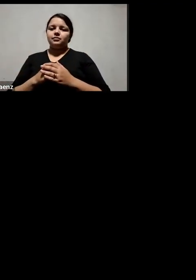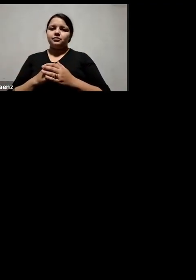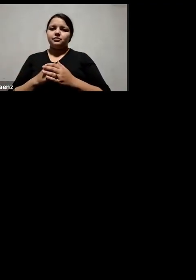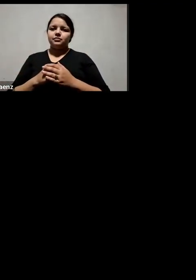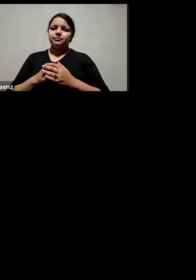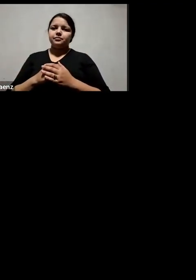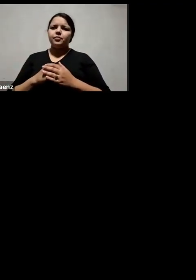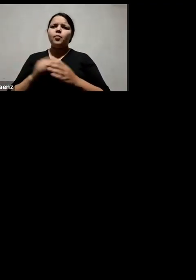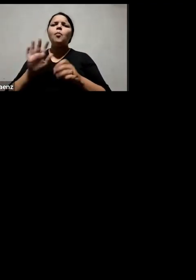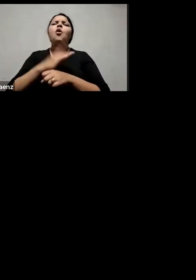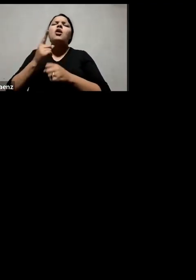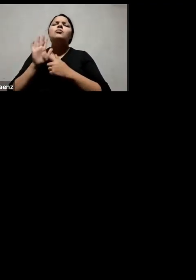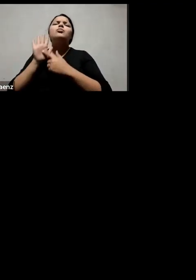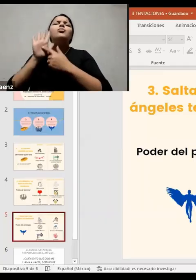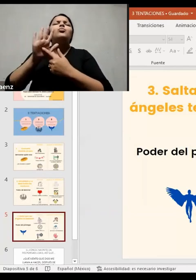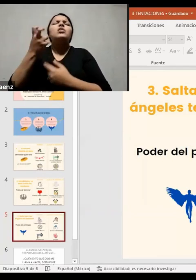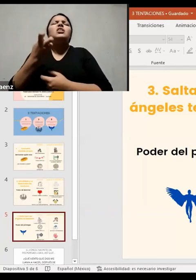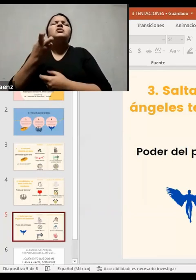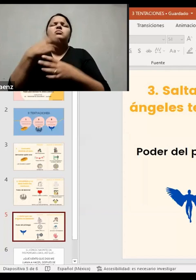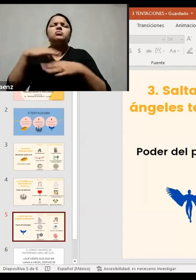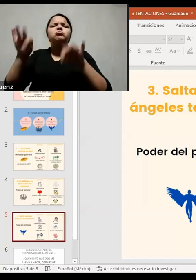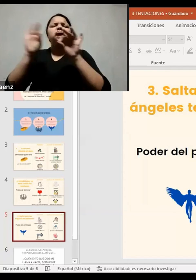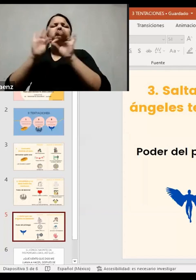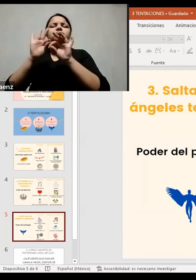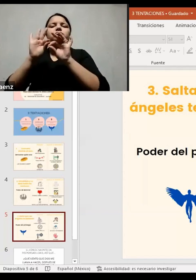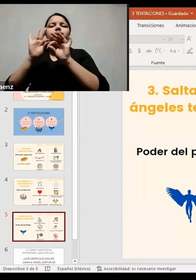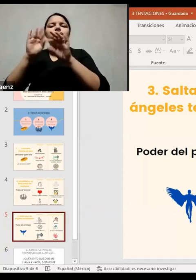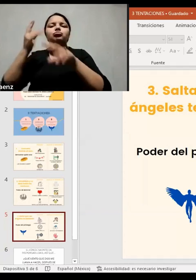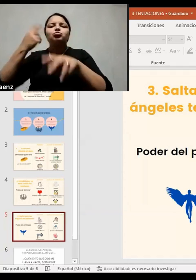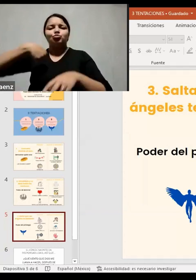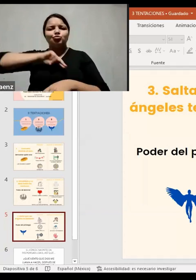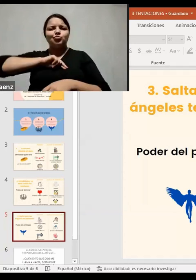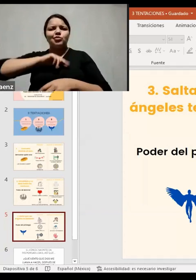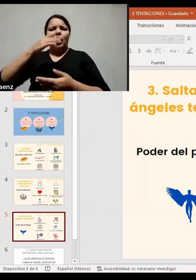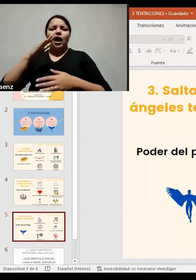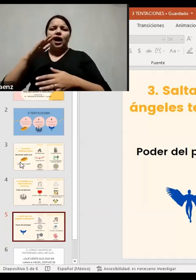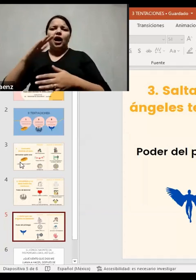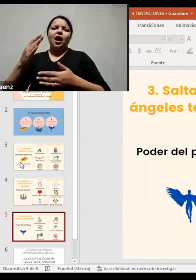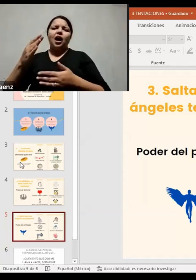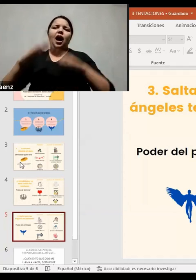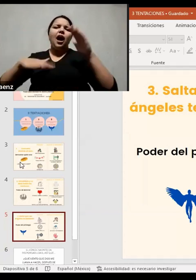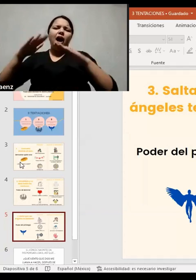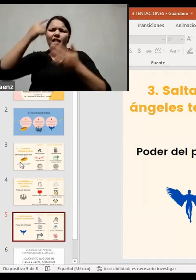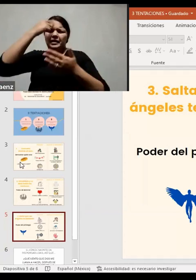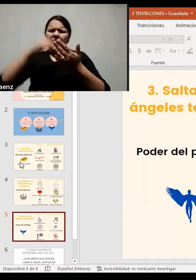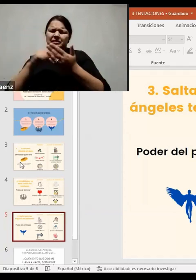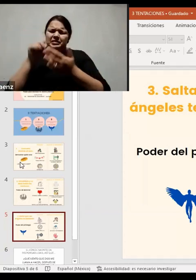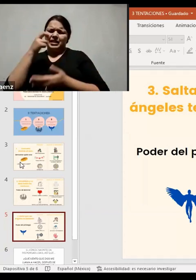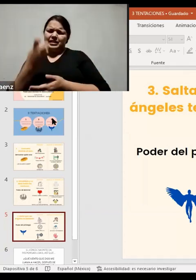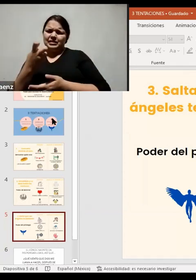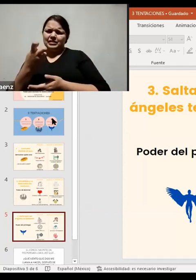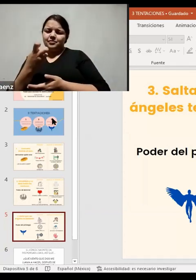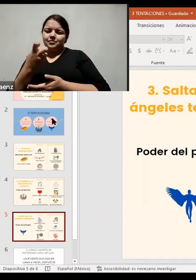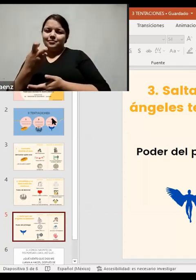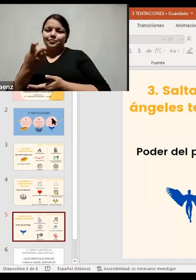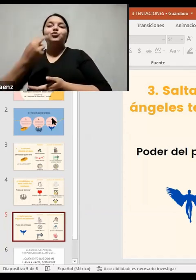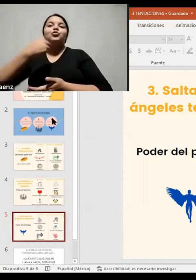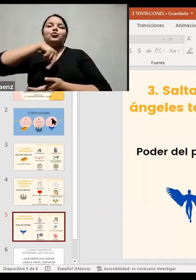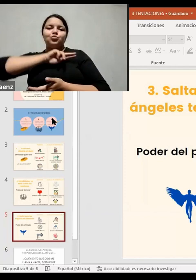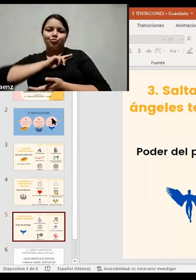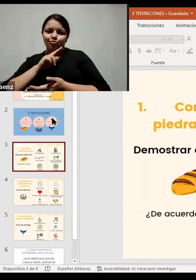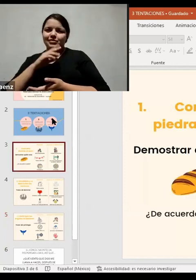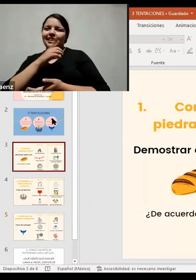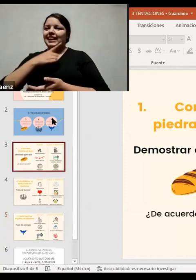¿Por qué les muestro esto? Porque luego creemos que esa es la forma de demostrarle al mundo